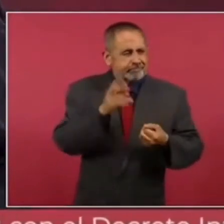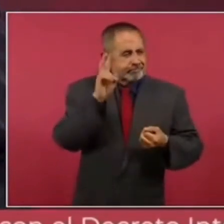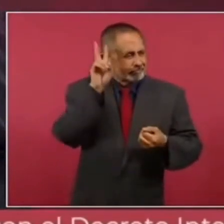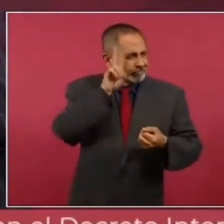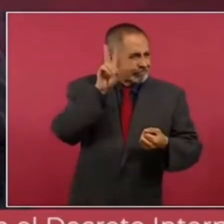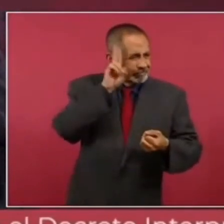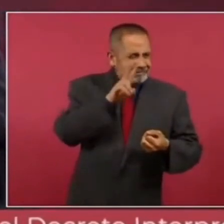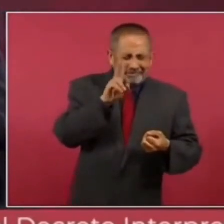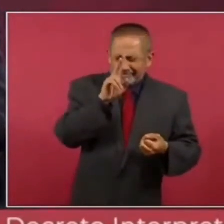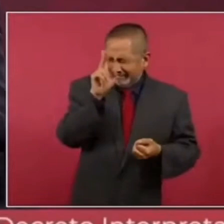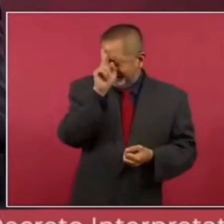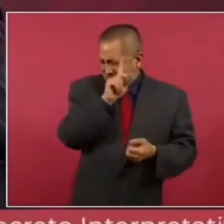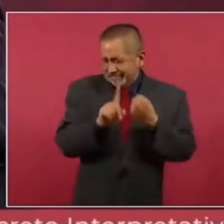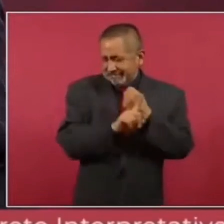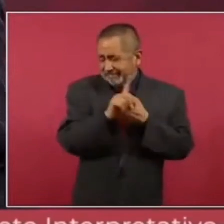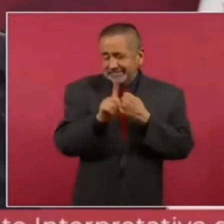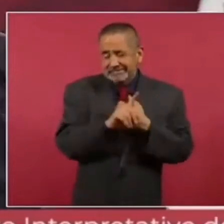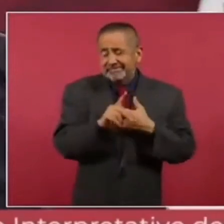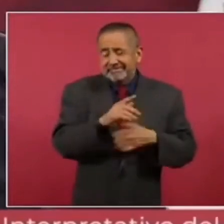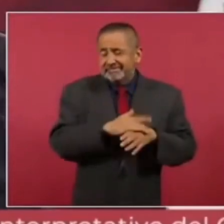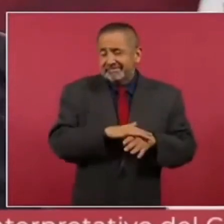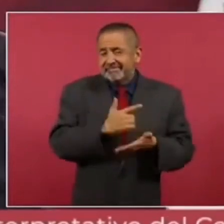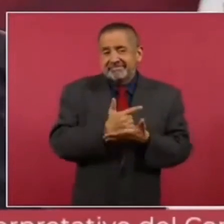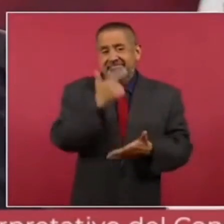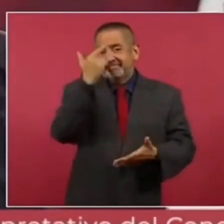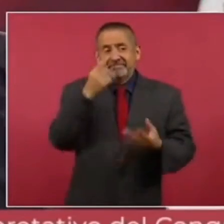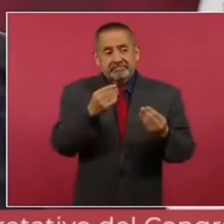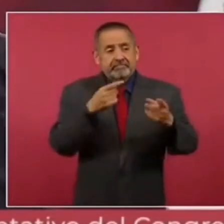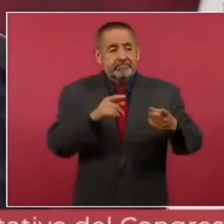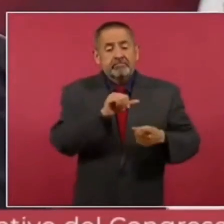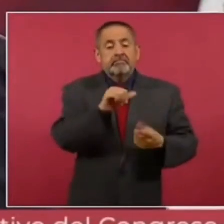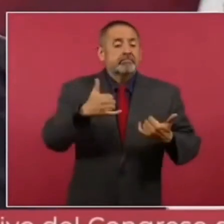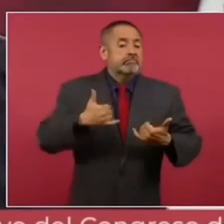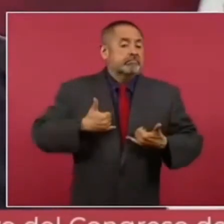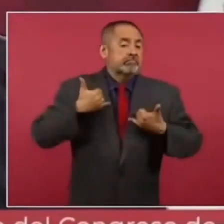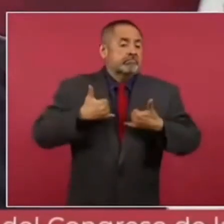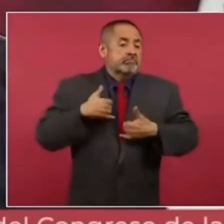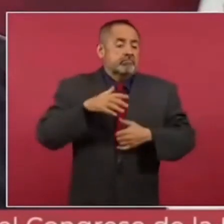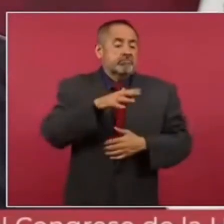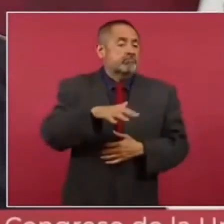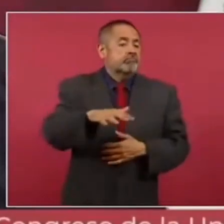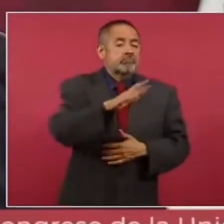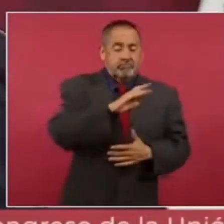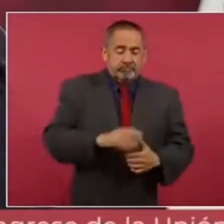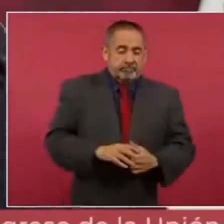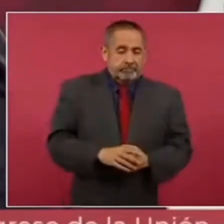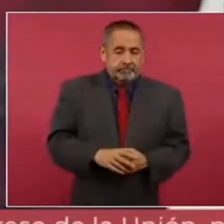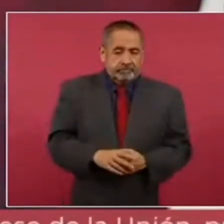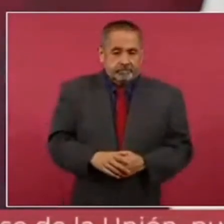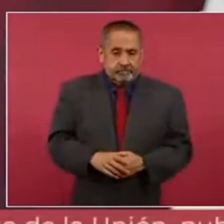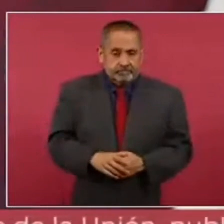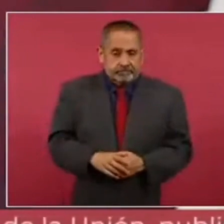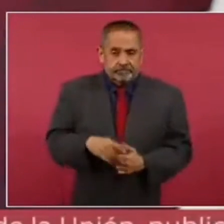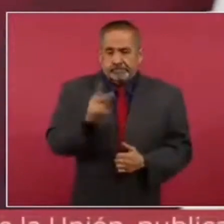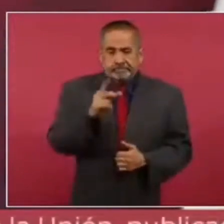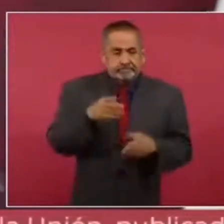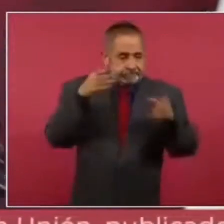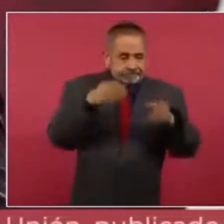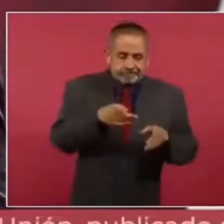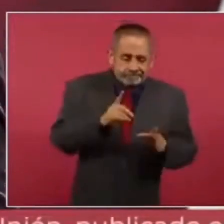afectando mucho, sobre todo, sobre a los jóvenes. Pero no es eso,